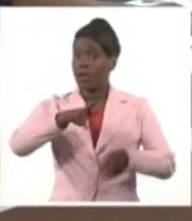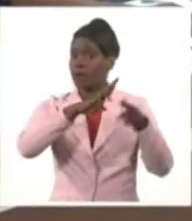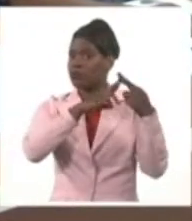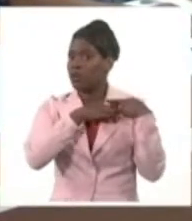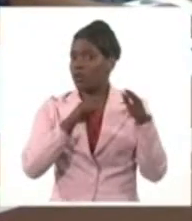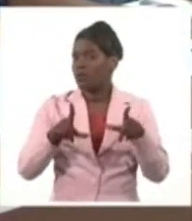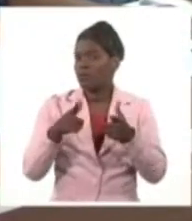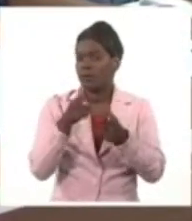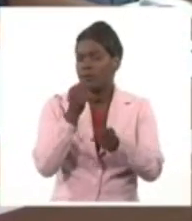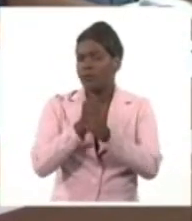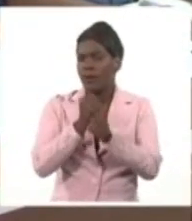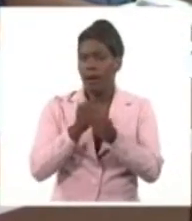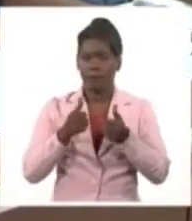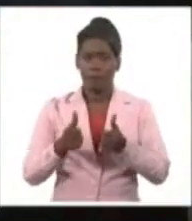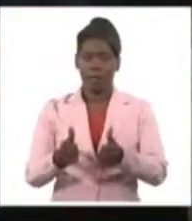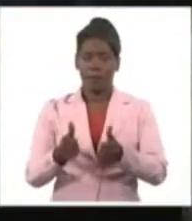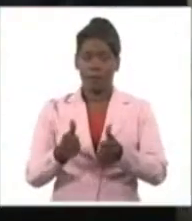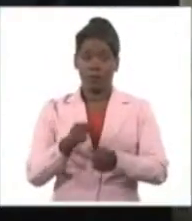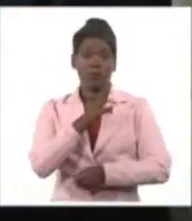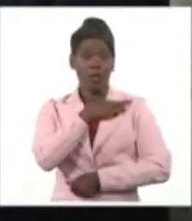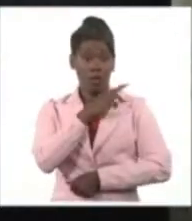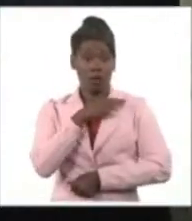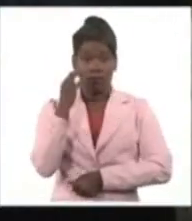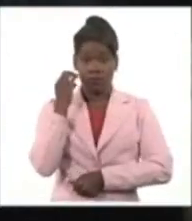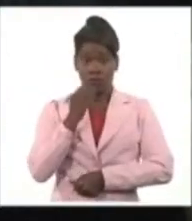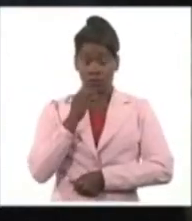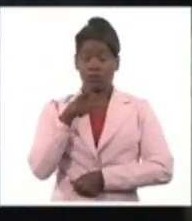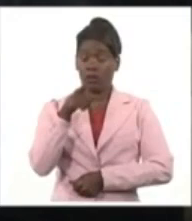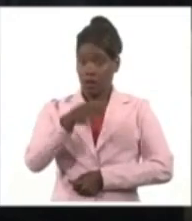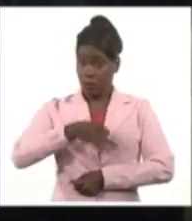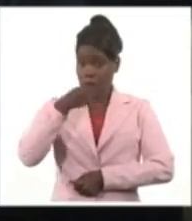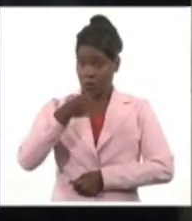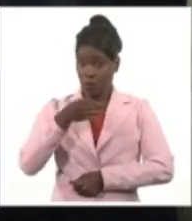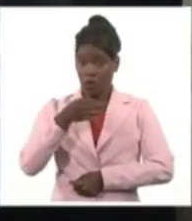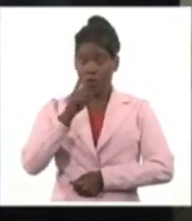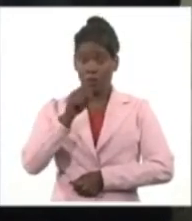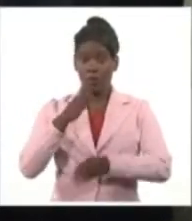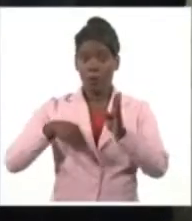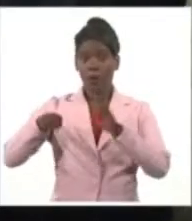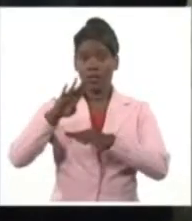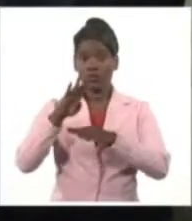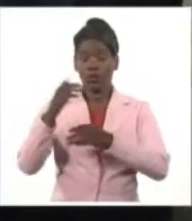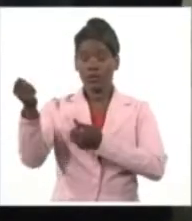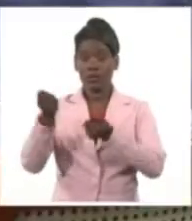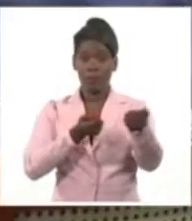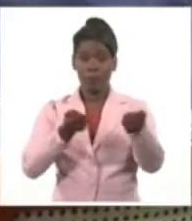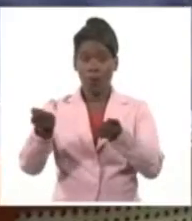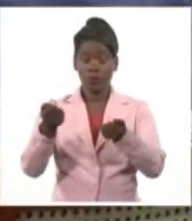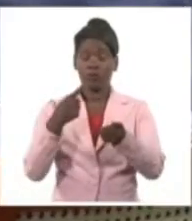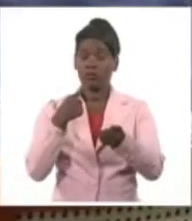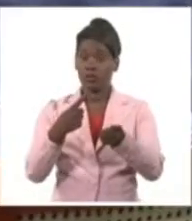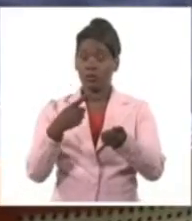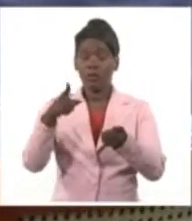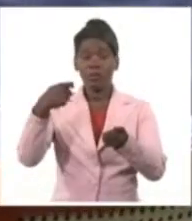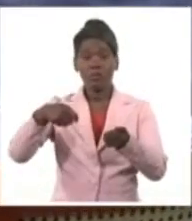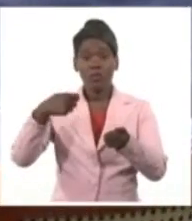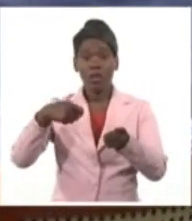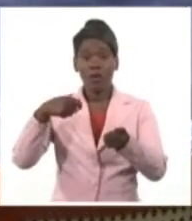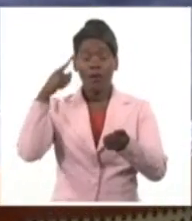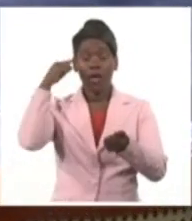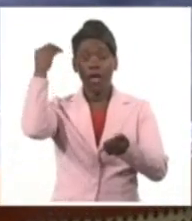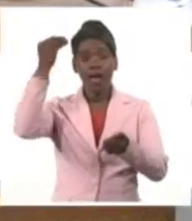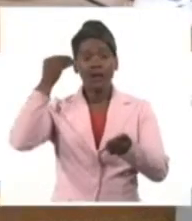El jefe de gobierno orientó al Ministerio de Transporte, organismo rector de la actividad, realizar un análisis profundo de las